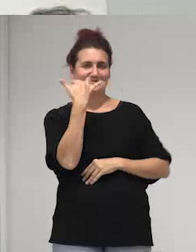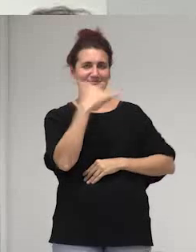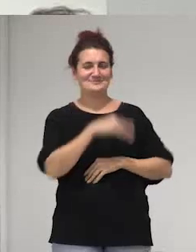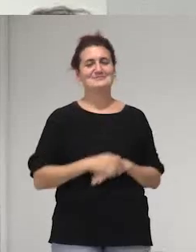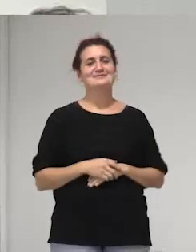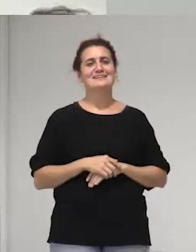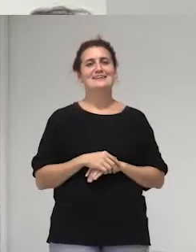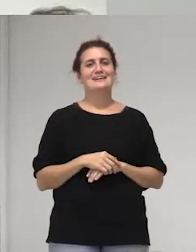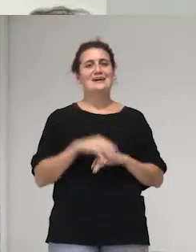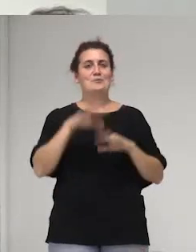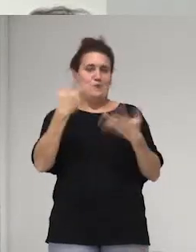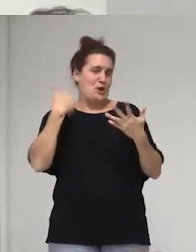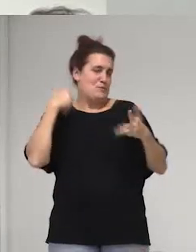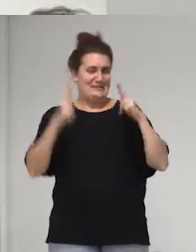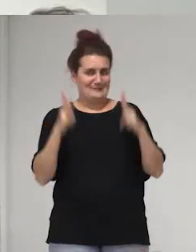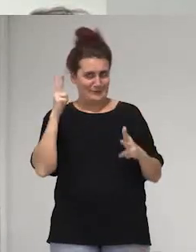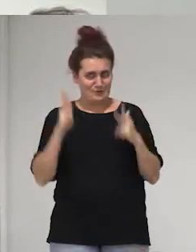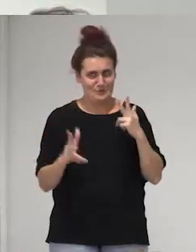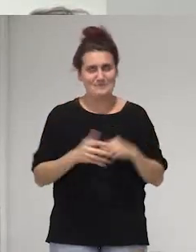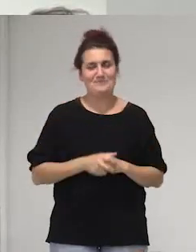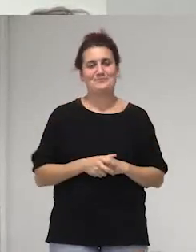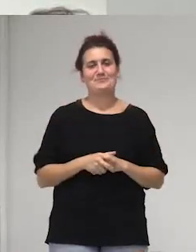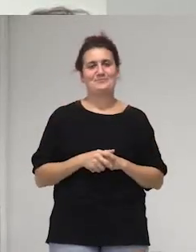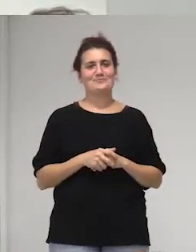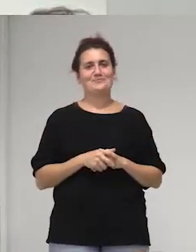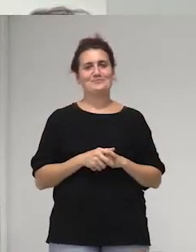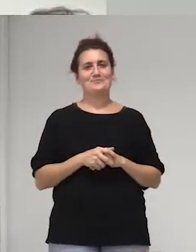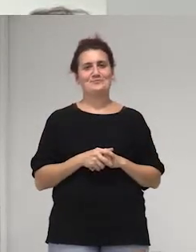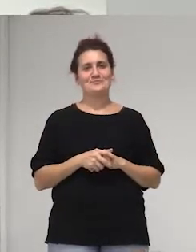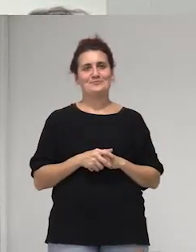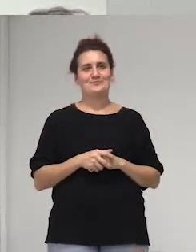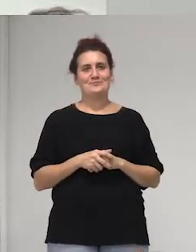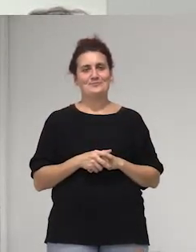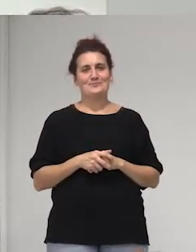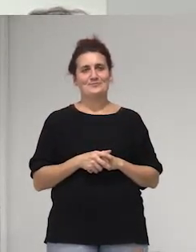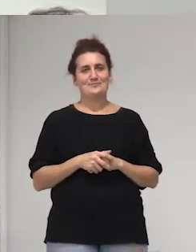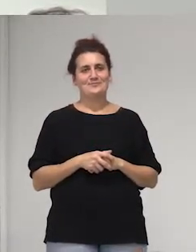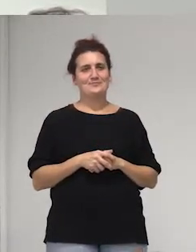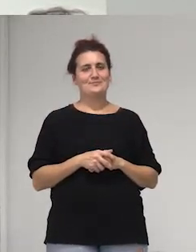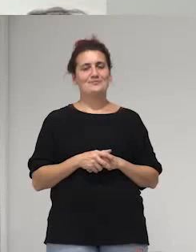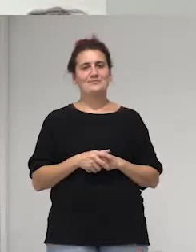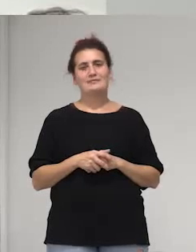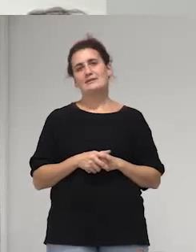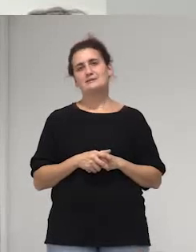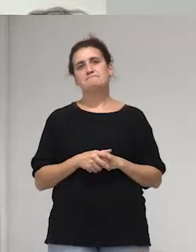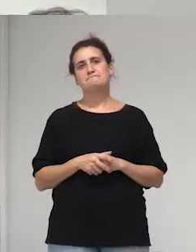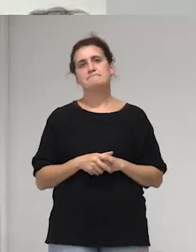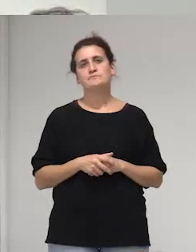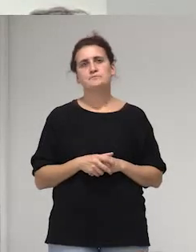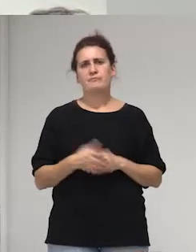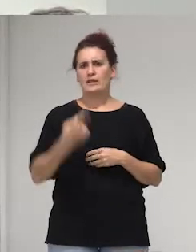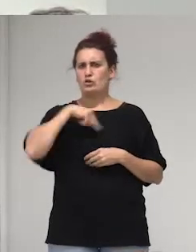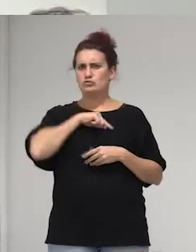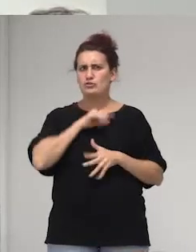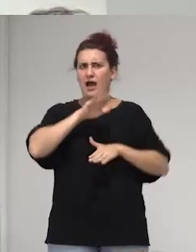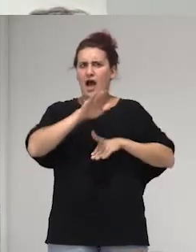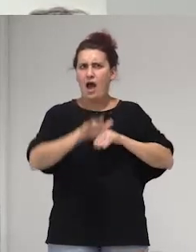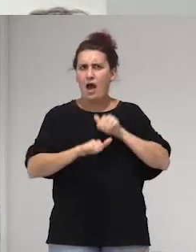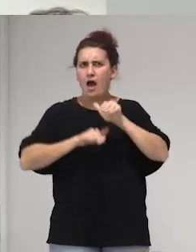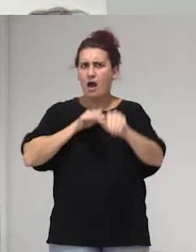bueno del país vasco y y como avanzamos o sea